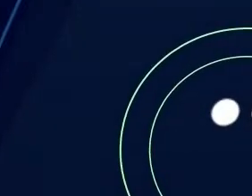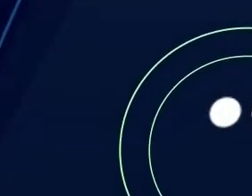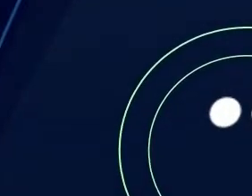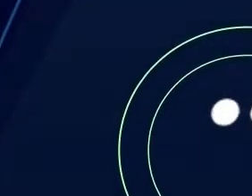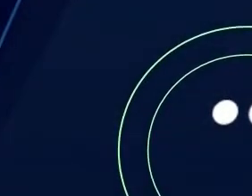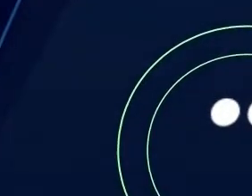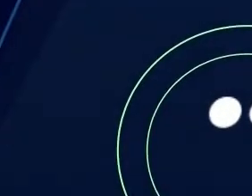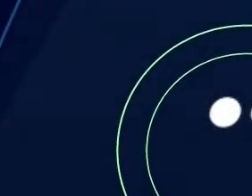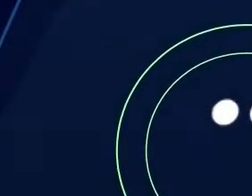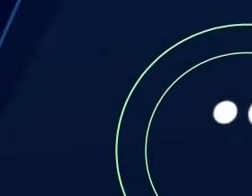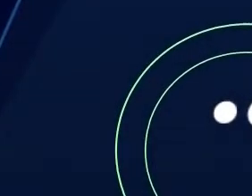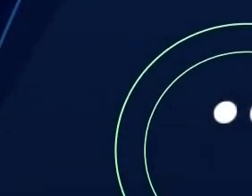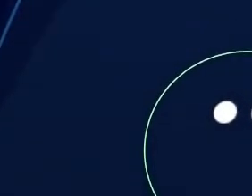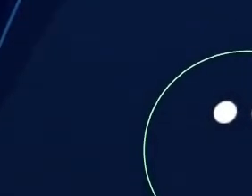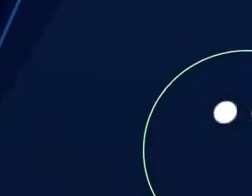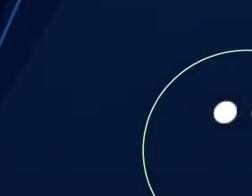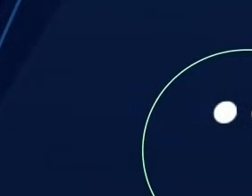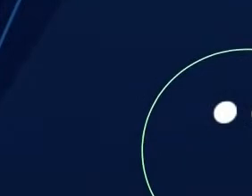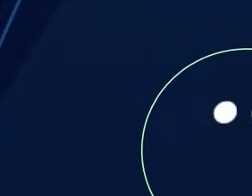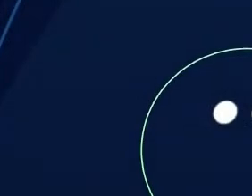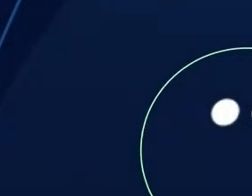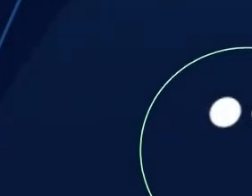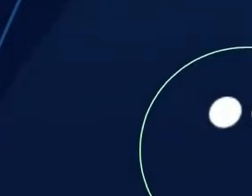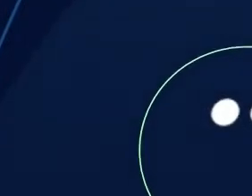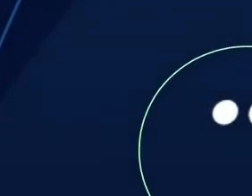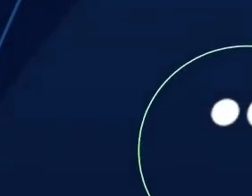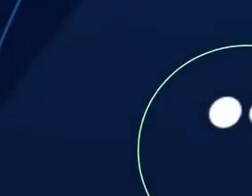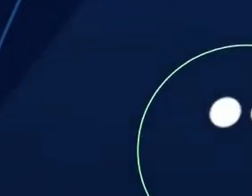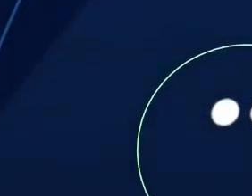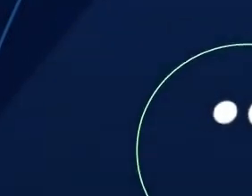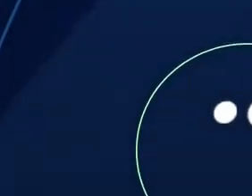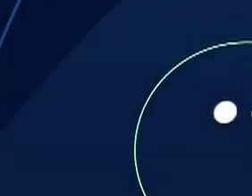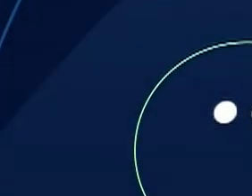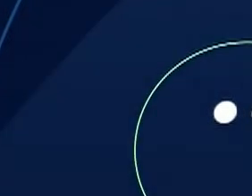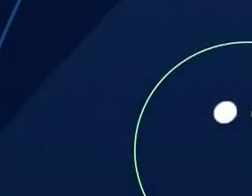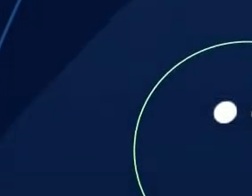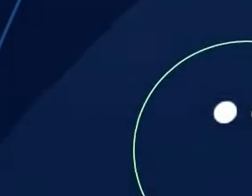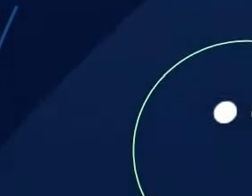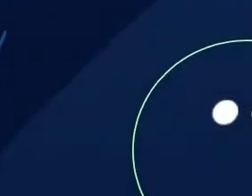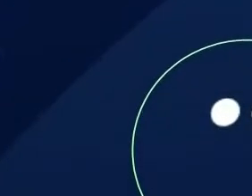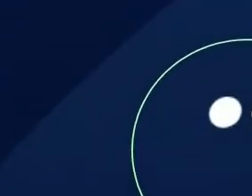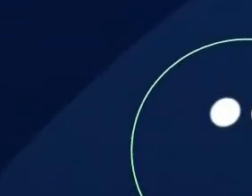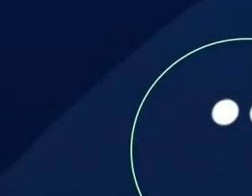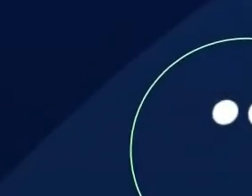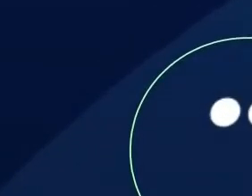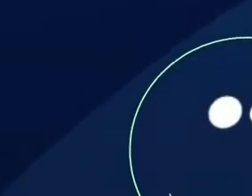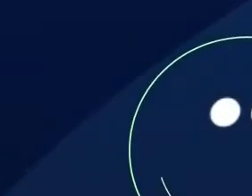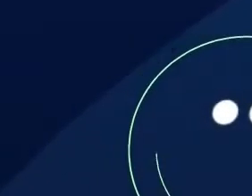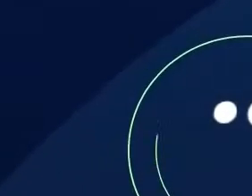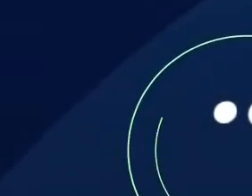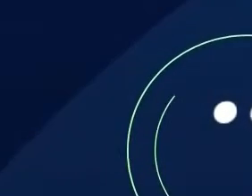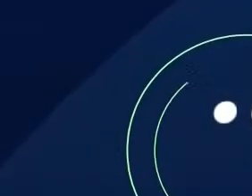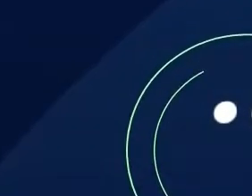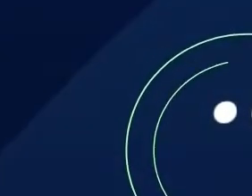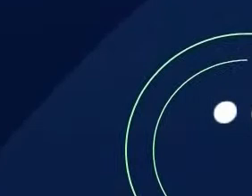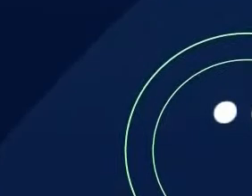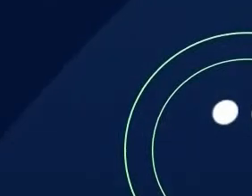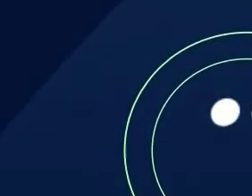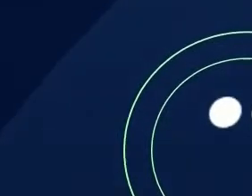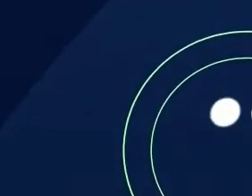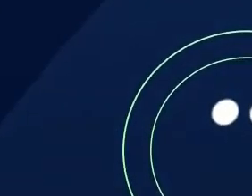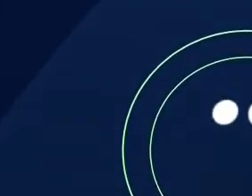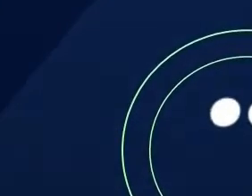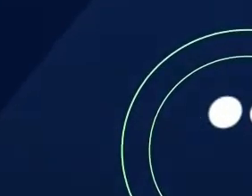efectuarán la primera pregunta, para lo cual los cinco candidatos tendrán 45 segundos para responder. Luego, los moderadores realizarán la segunda